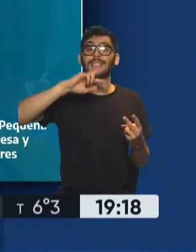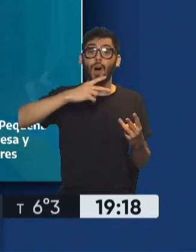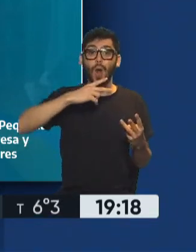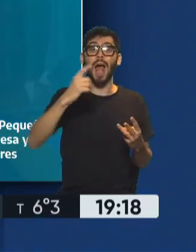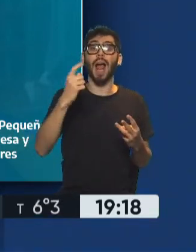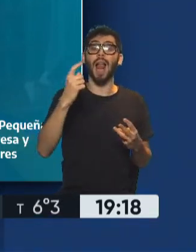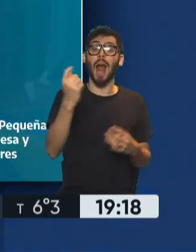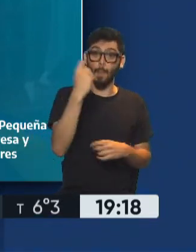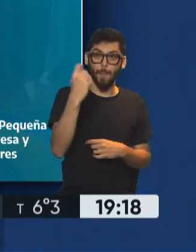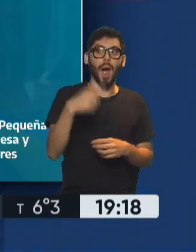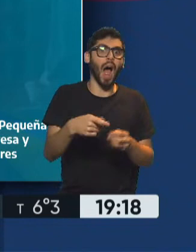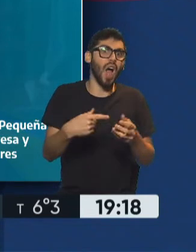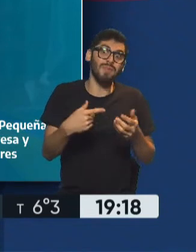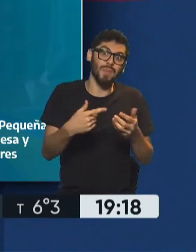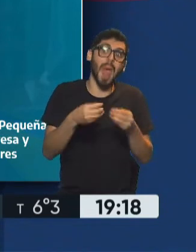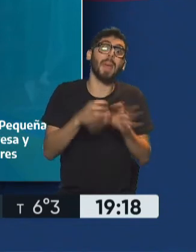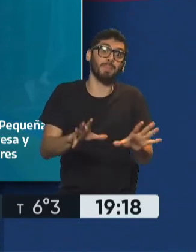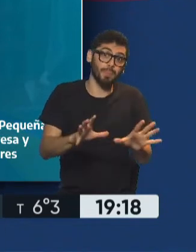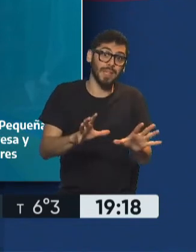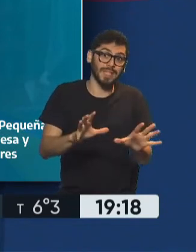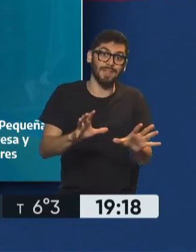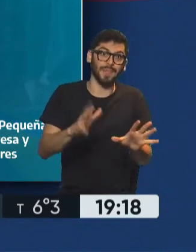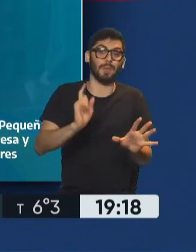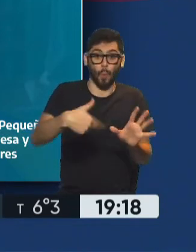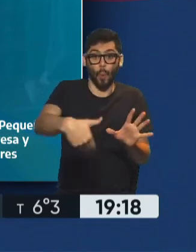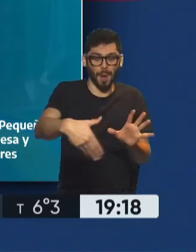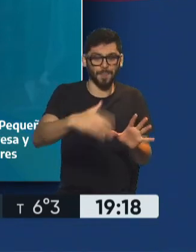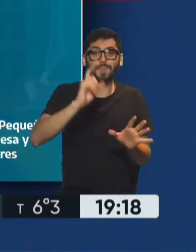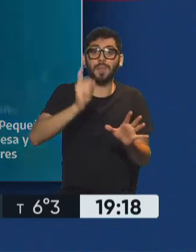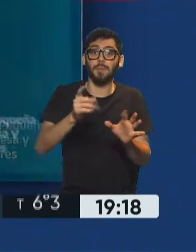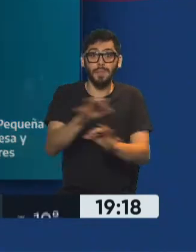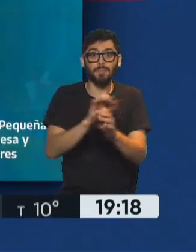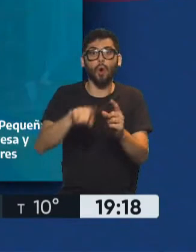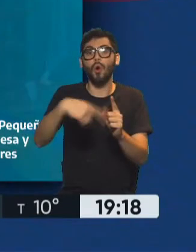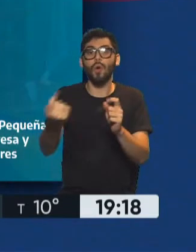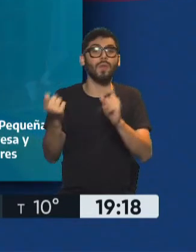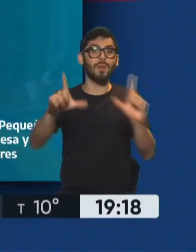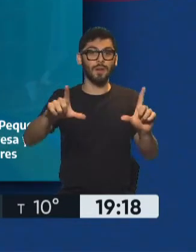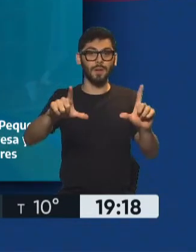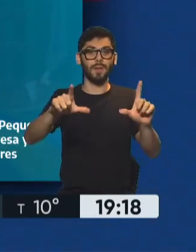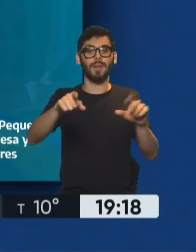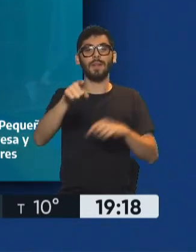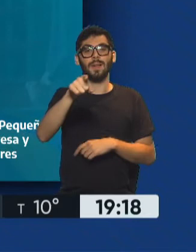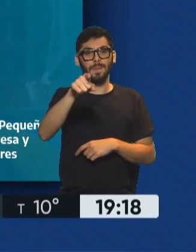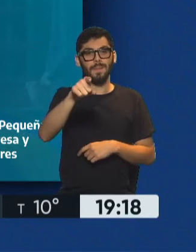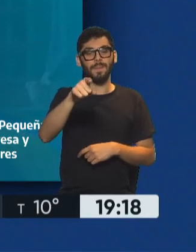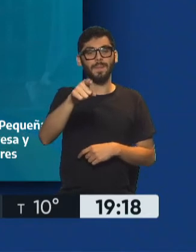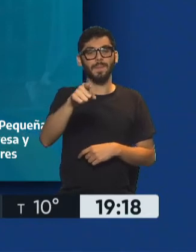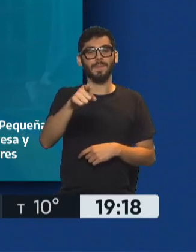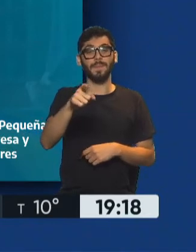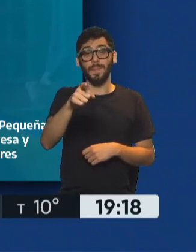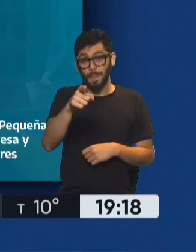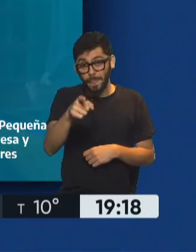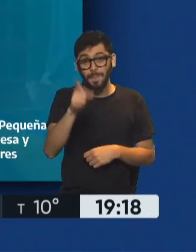lo vamos a seguir poniendo en marcha en distintas provincias. Este esquema también, en la próxima filmina, tiene un esquema también de